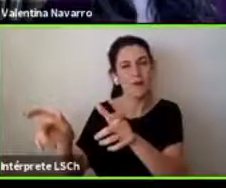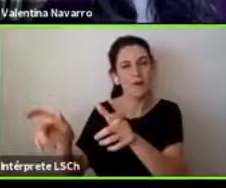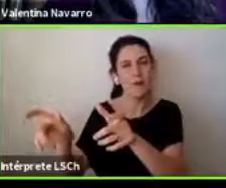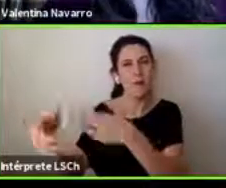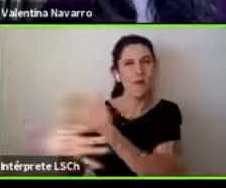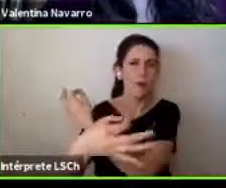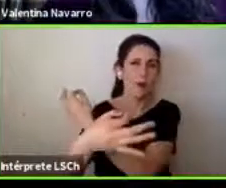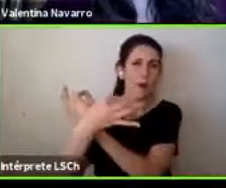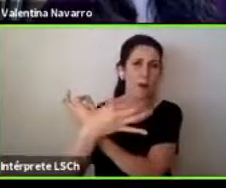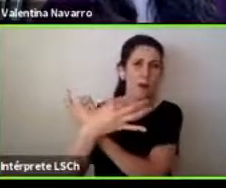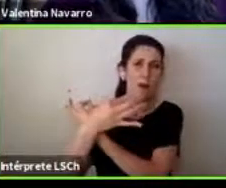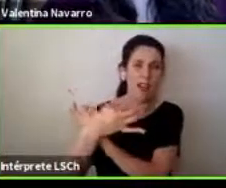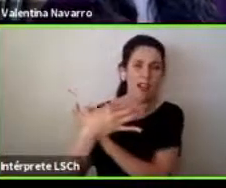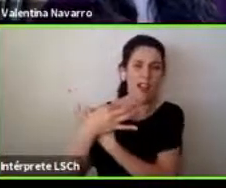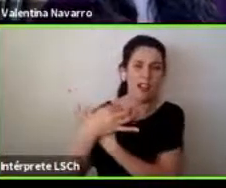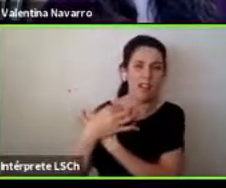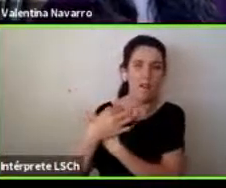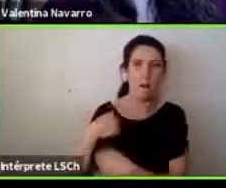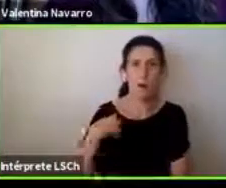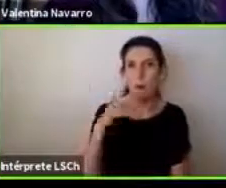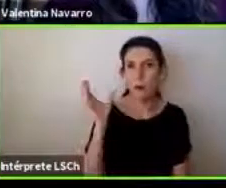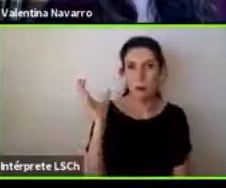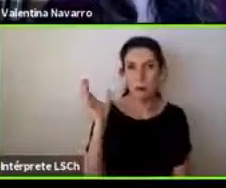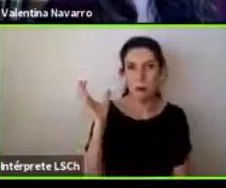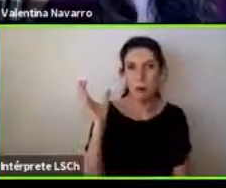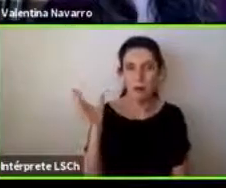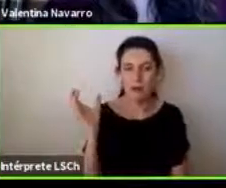lo que querían decir yo antes por ejemplo en el primer